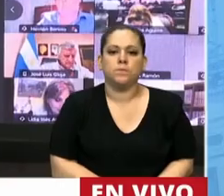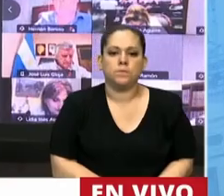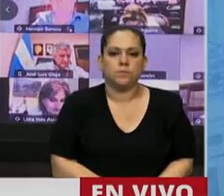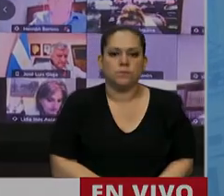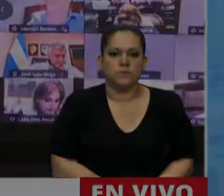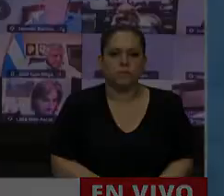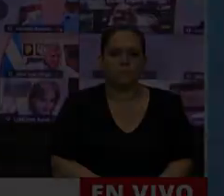Gracias, diputada. diputada. Gracias,